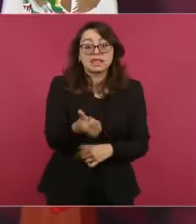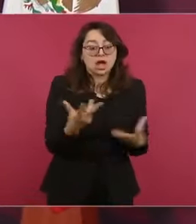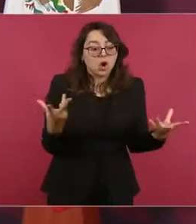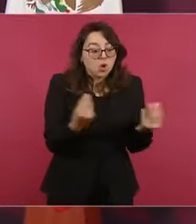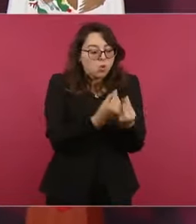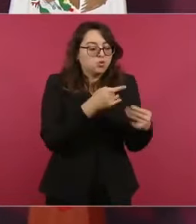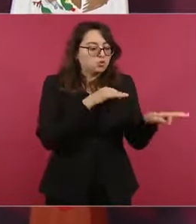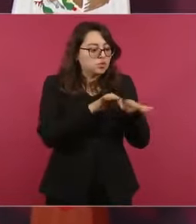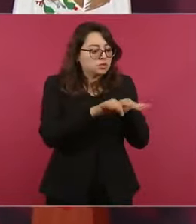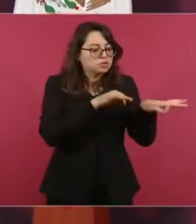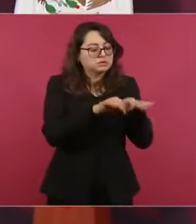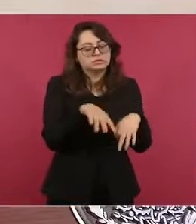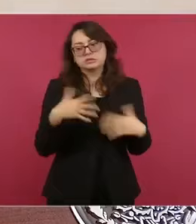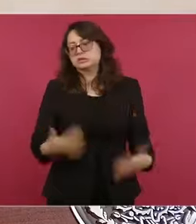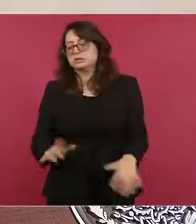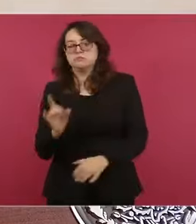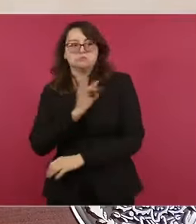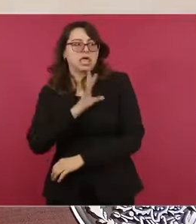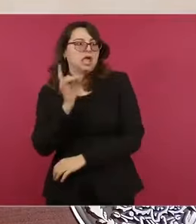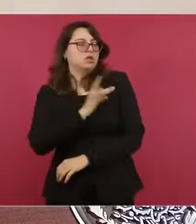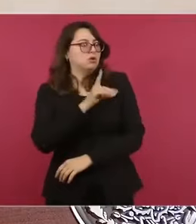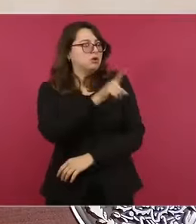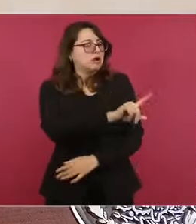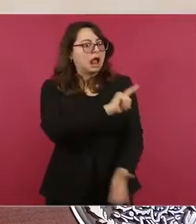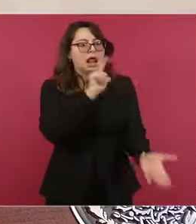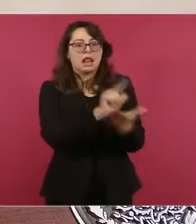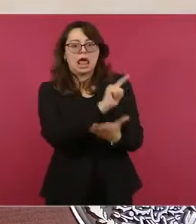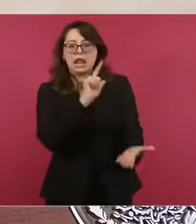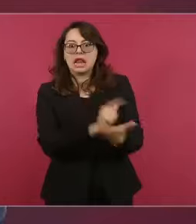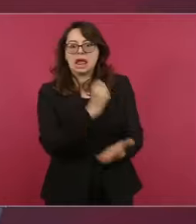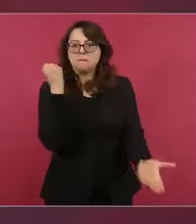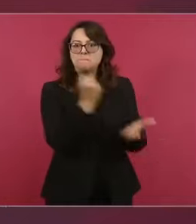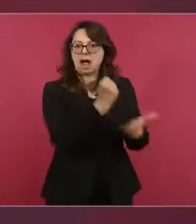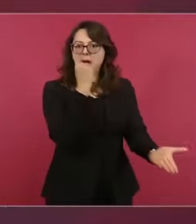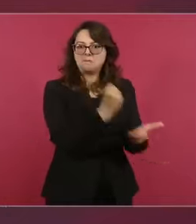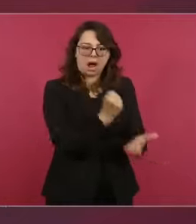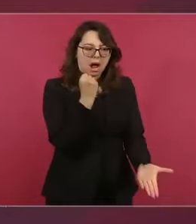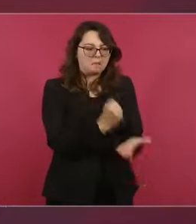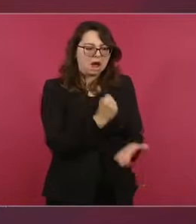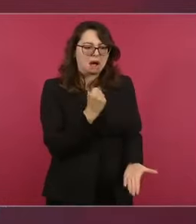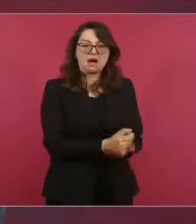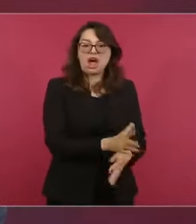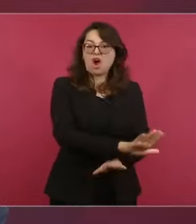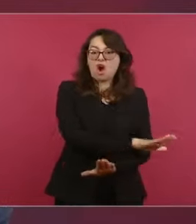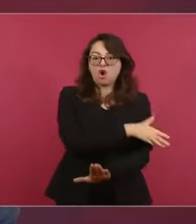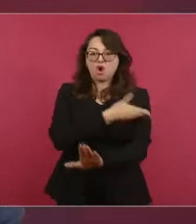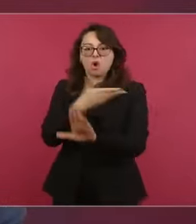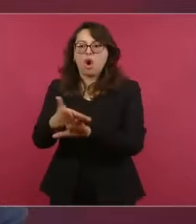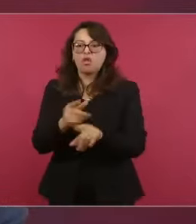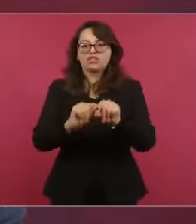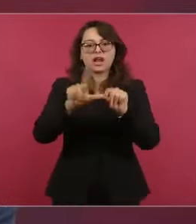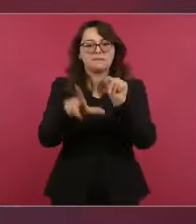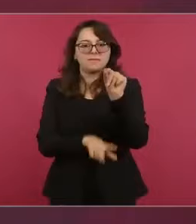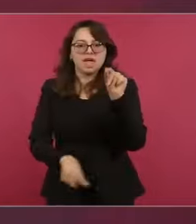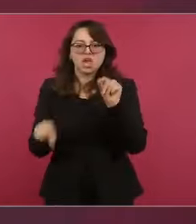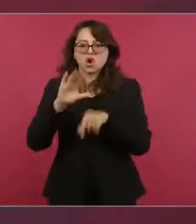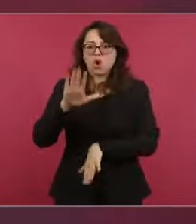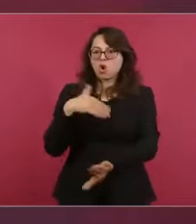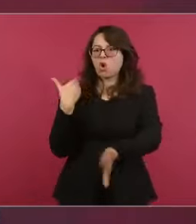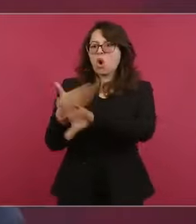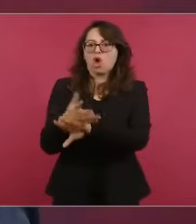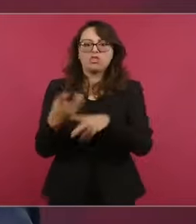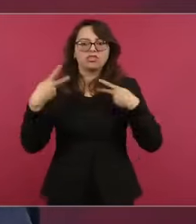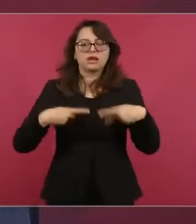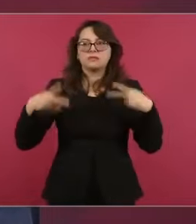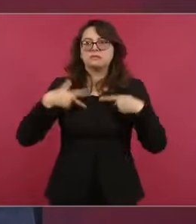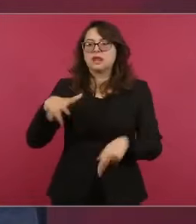ay, nonita, todo lo que aprobaban era en contra del